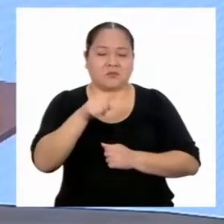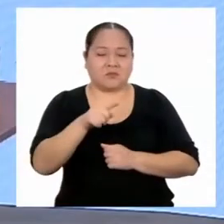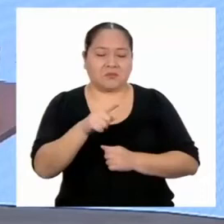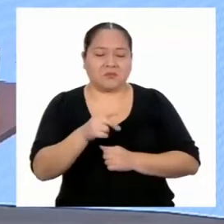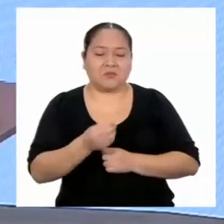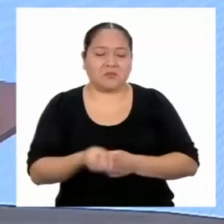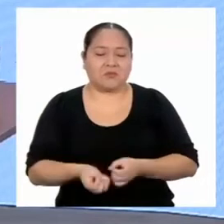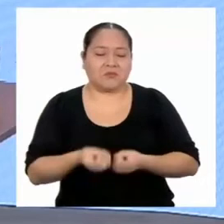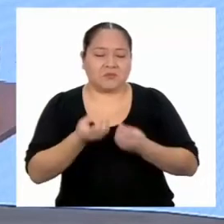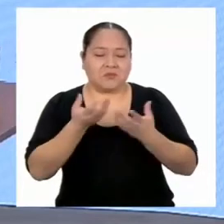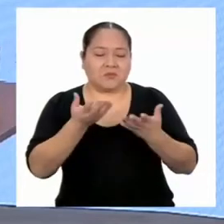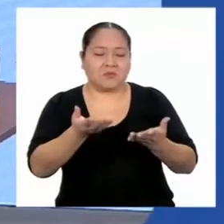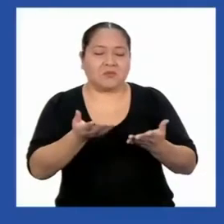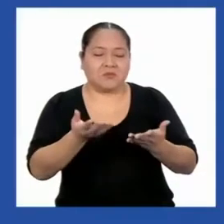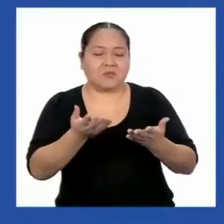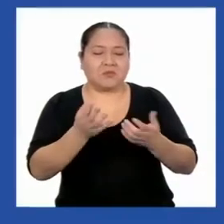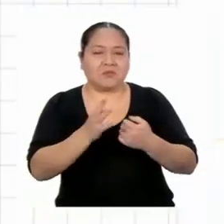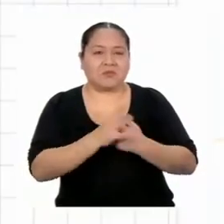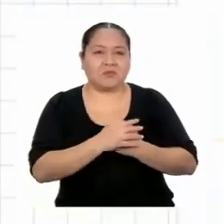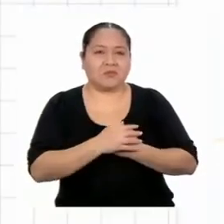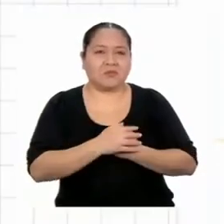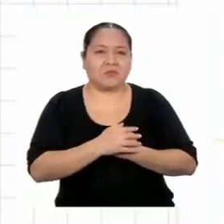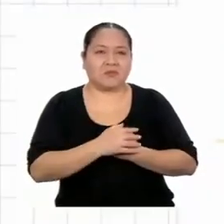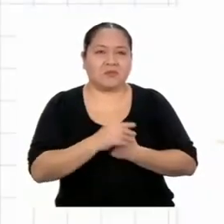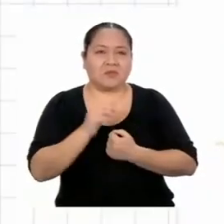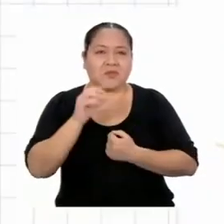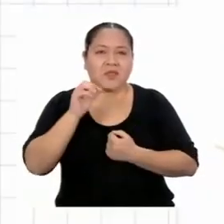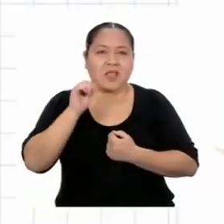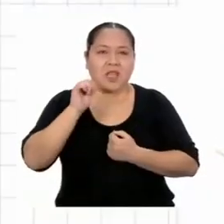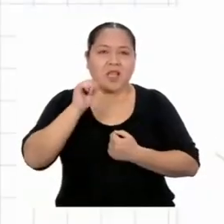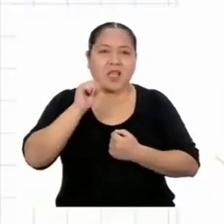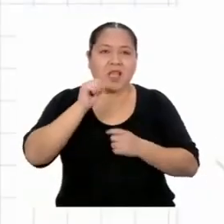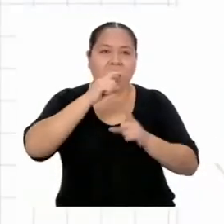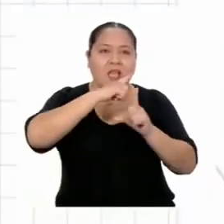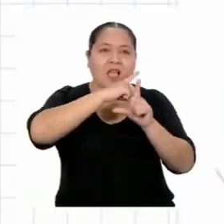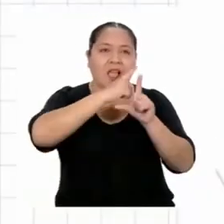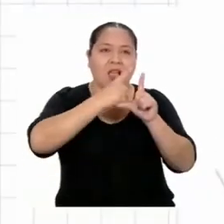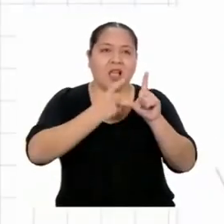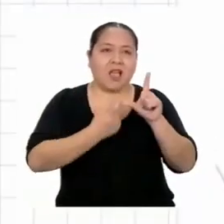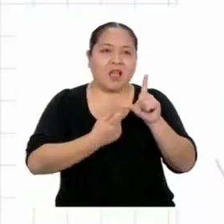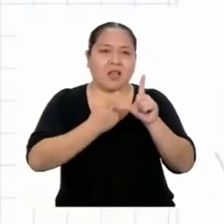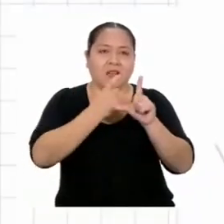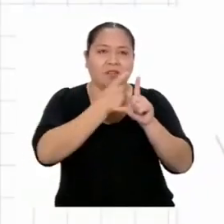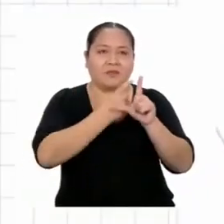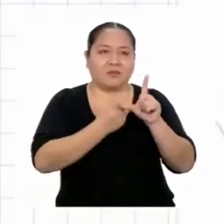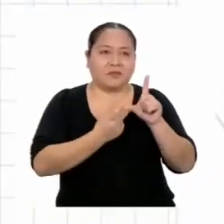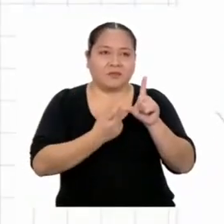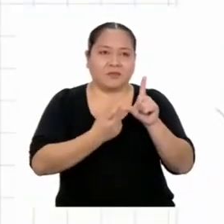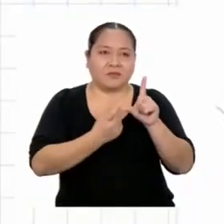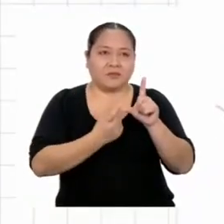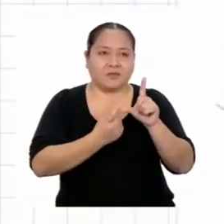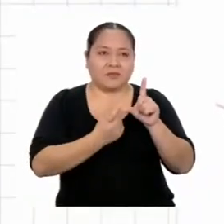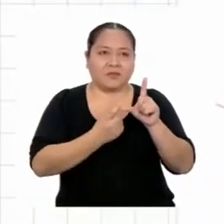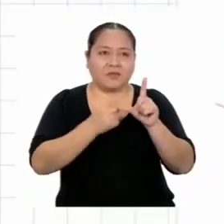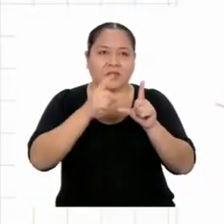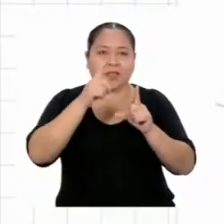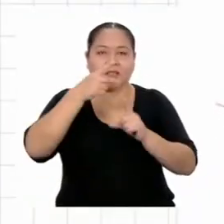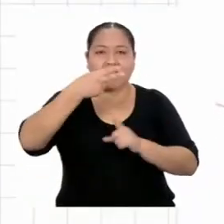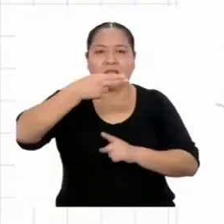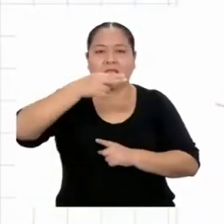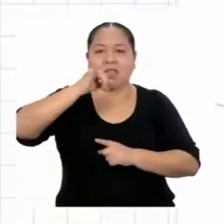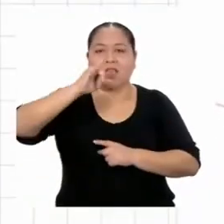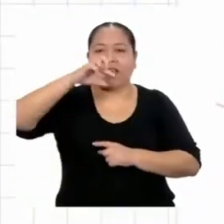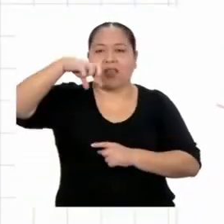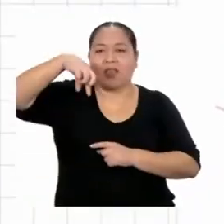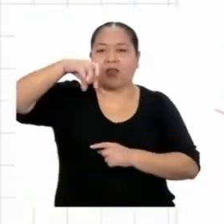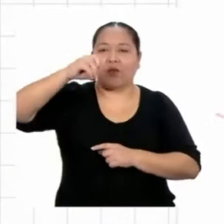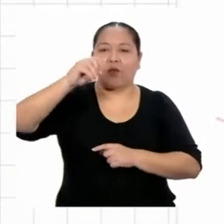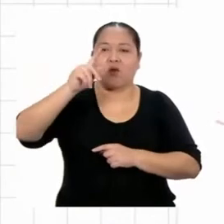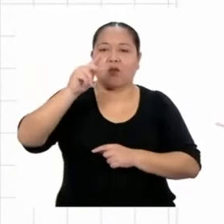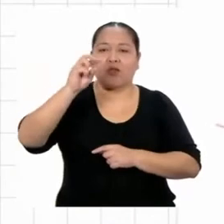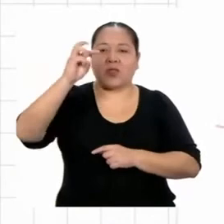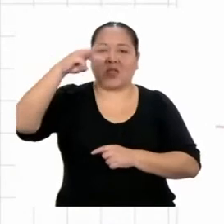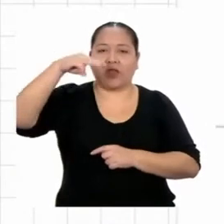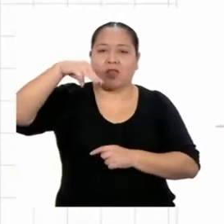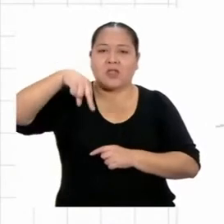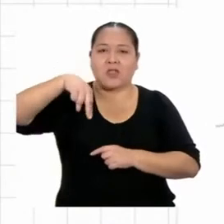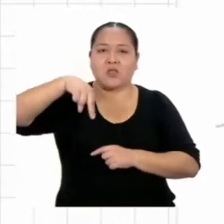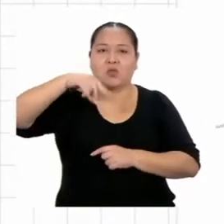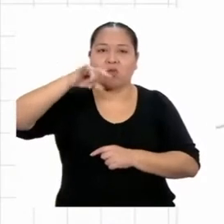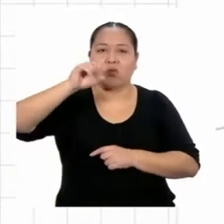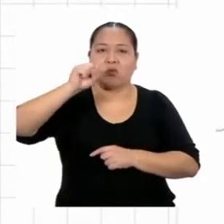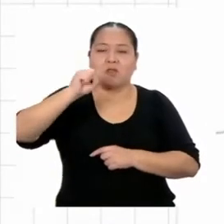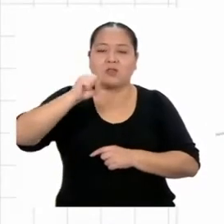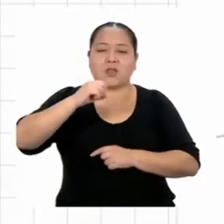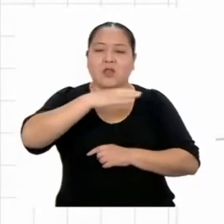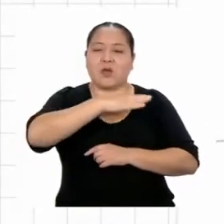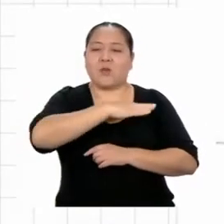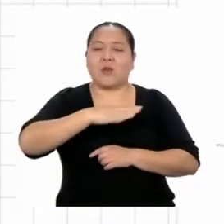Petición concedida. El ángulo que forma el segmento de la hipotenusa con el segmento del lado paralelo